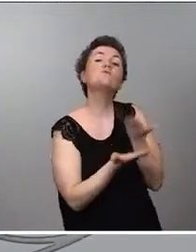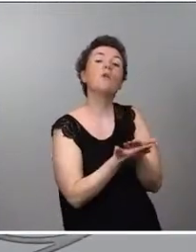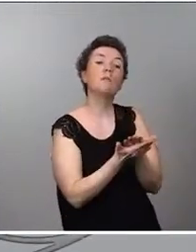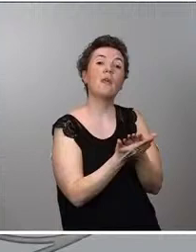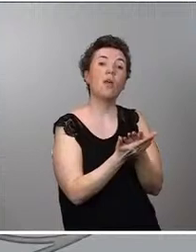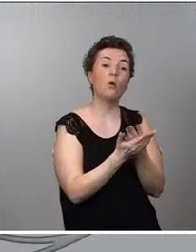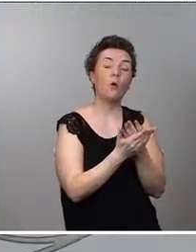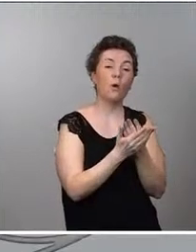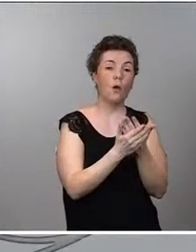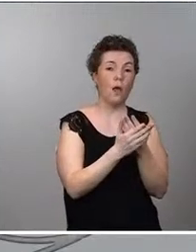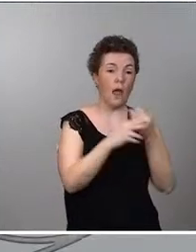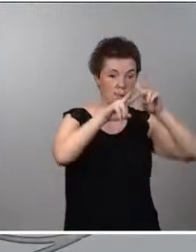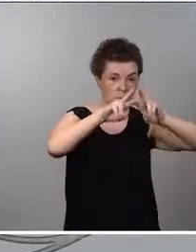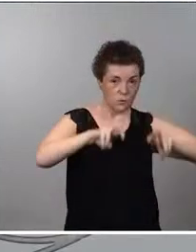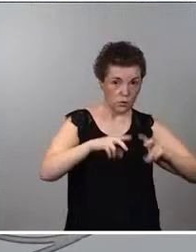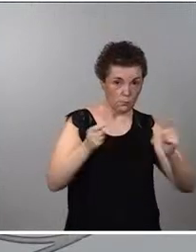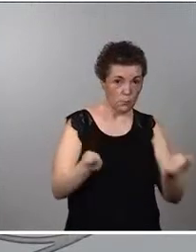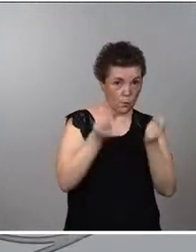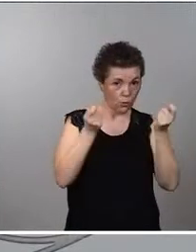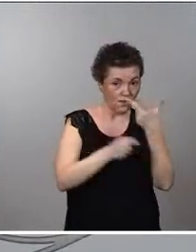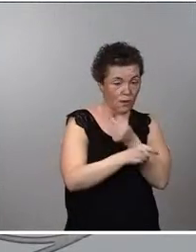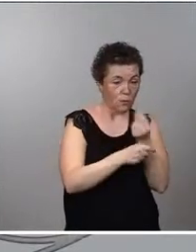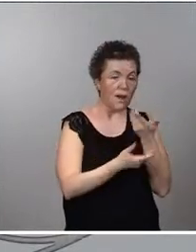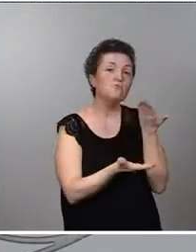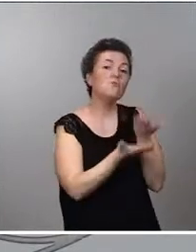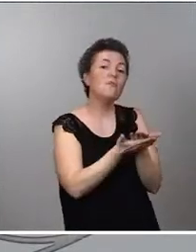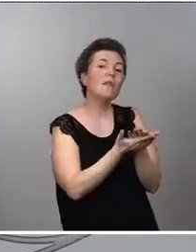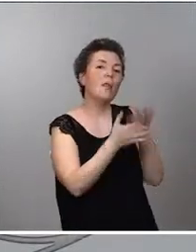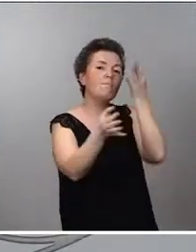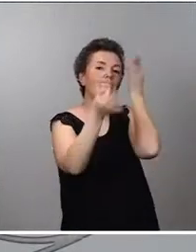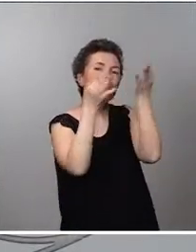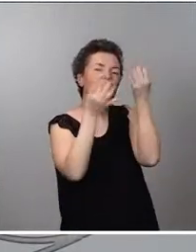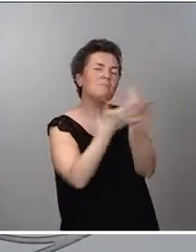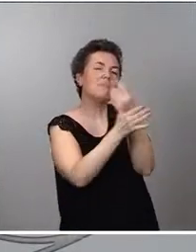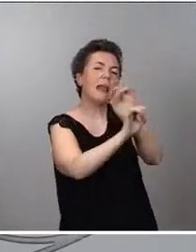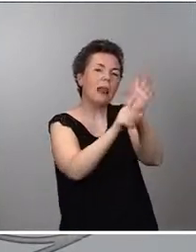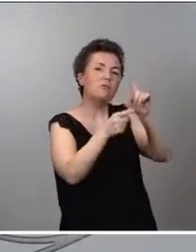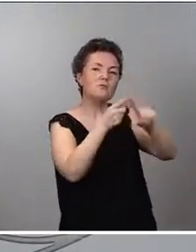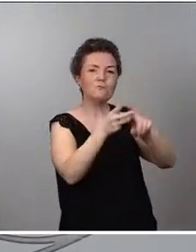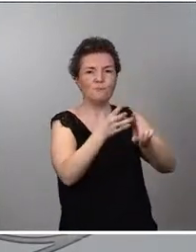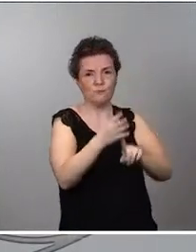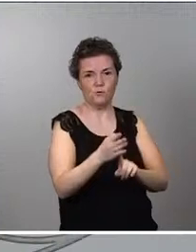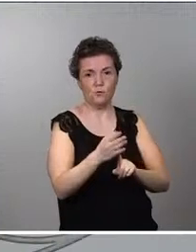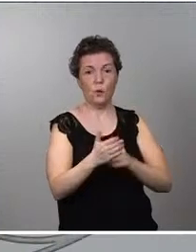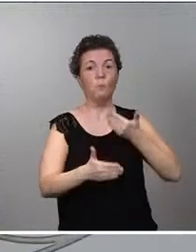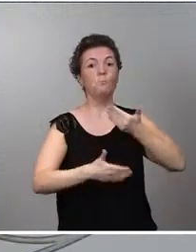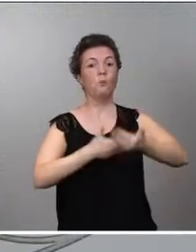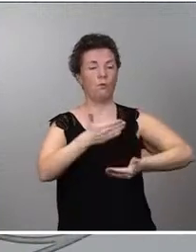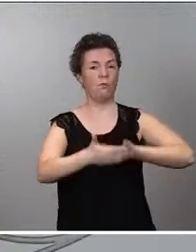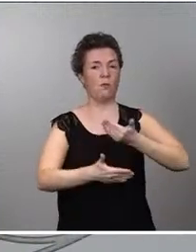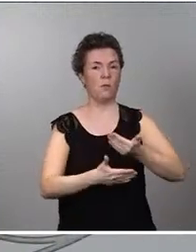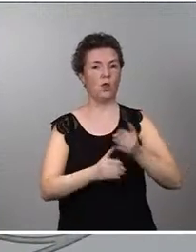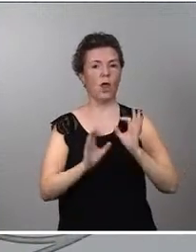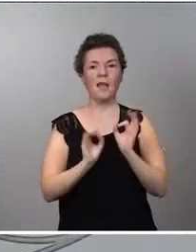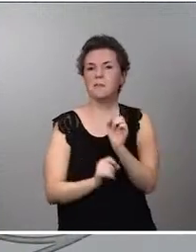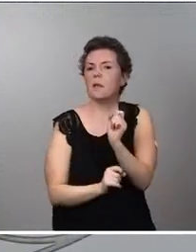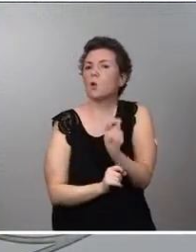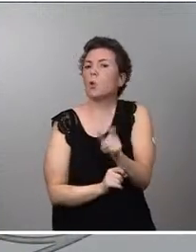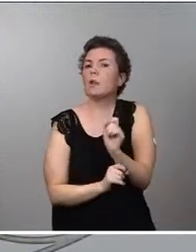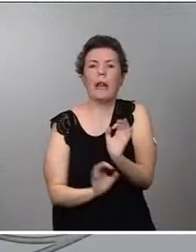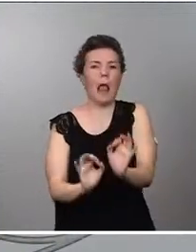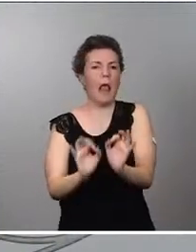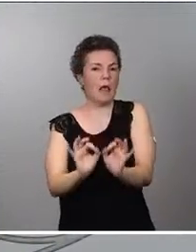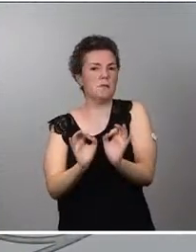a los investigadores de esta vacuna una serie de aclaraciones, un procedimiento, por cierto, de rutina, es bastante